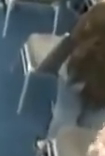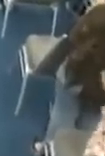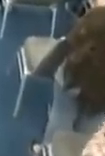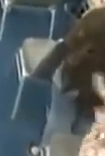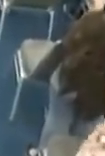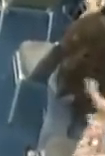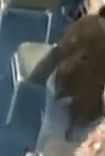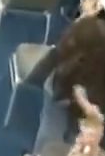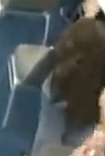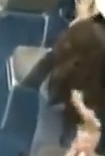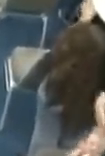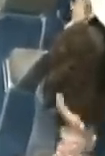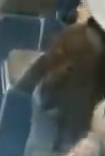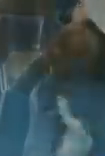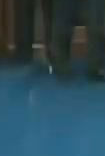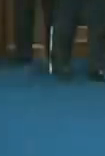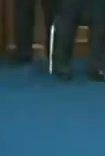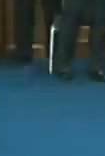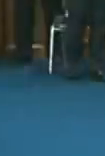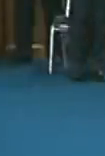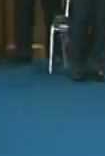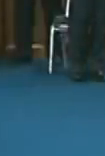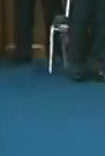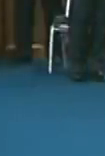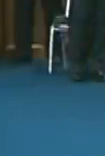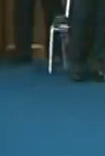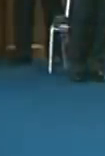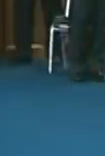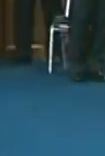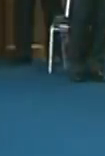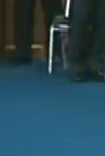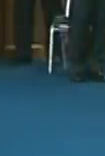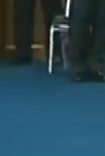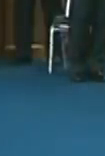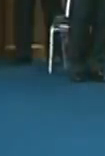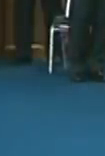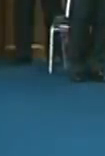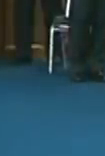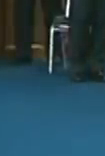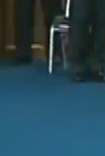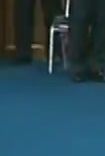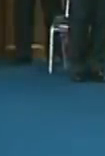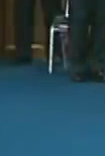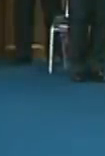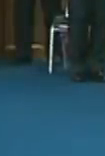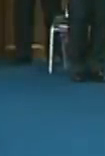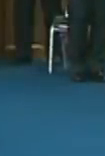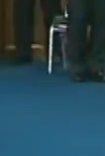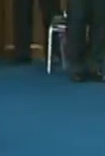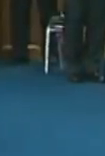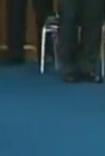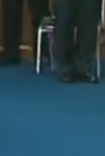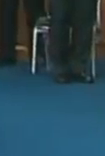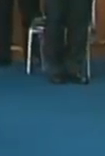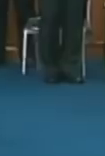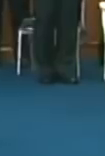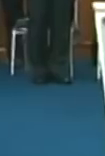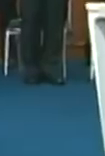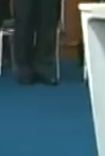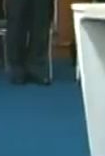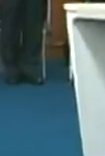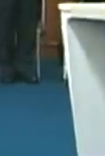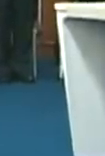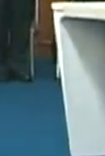Bolivariana de Venezuela, Nicolás Maduro Moros, acompañado de la primera combatiente y diputada de la Asamblea Nacional, doctora Cilia Flores